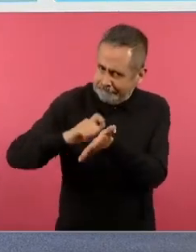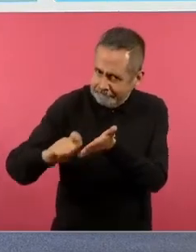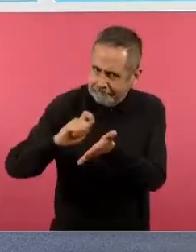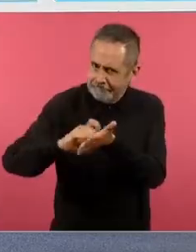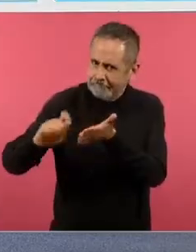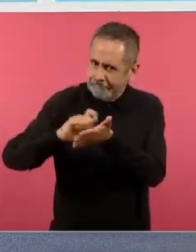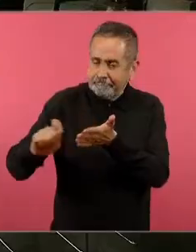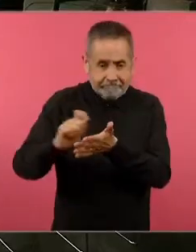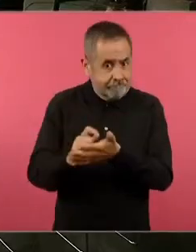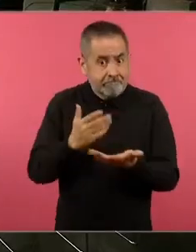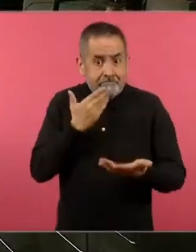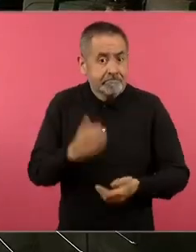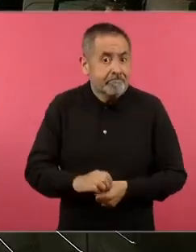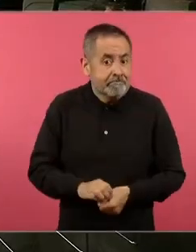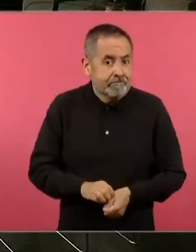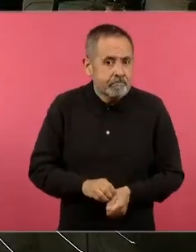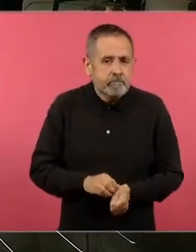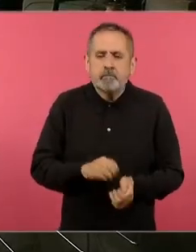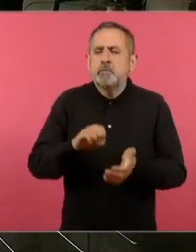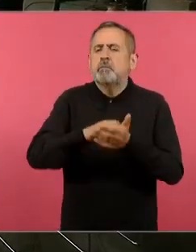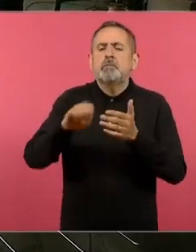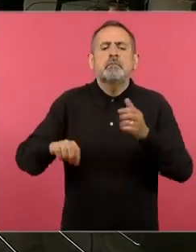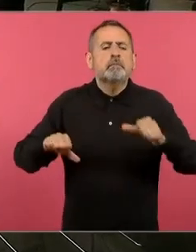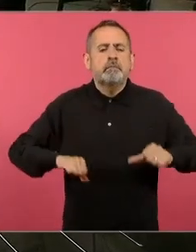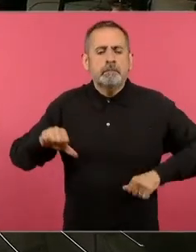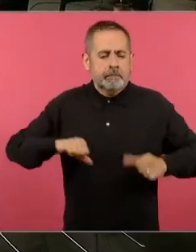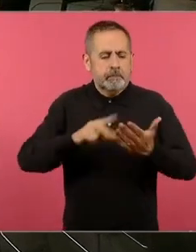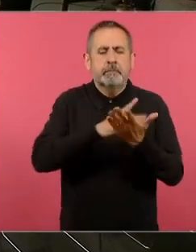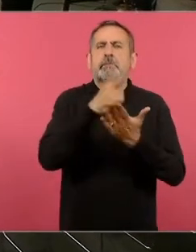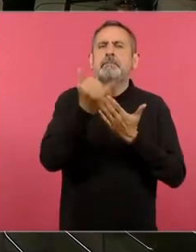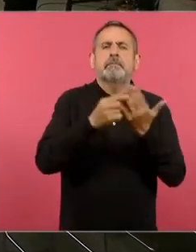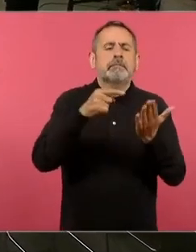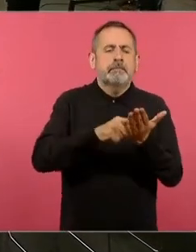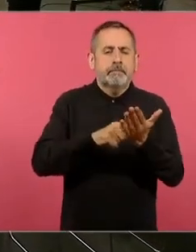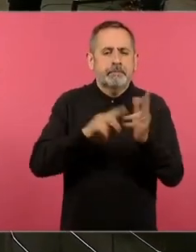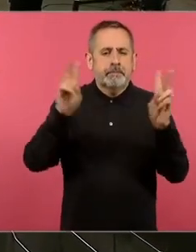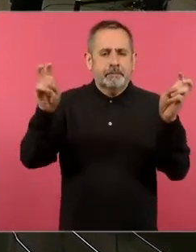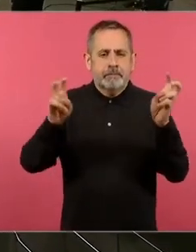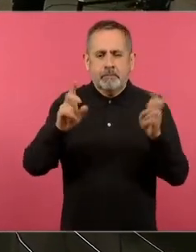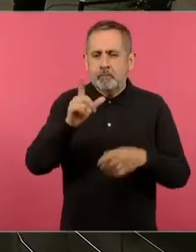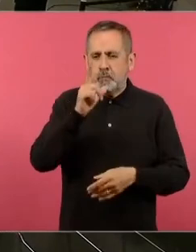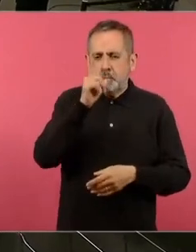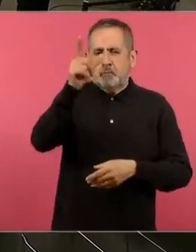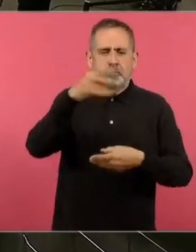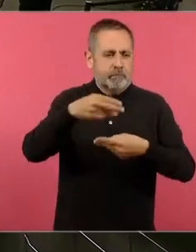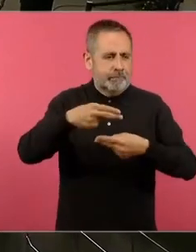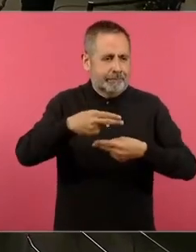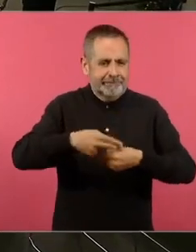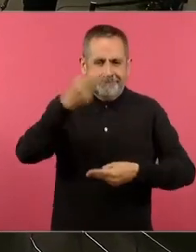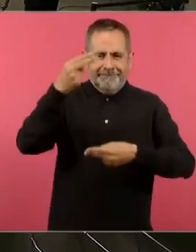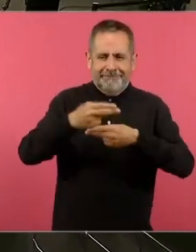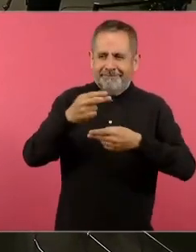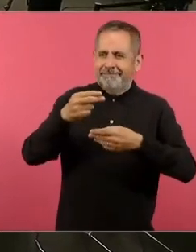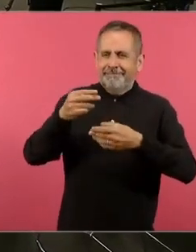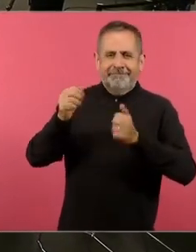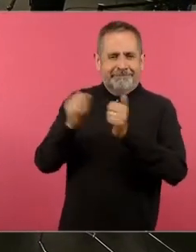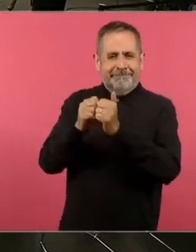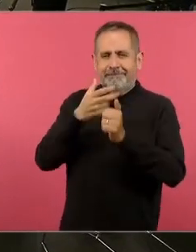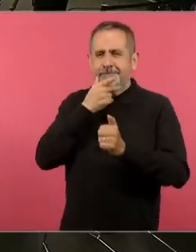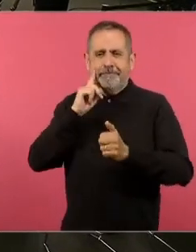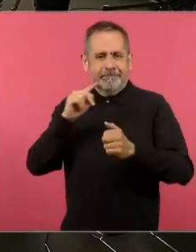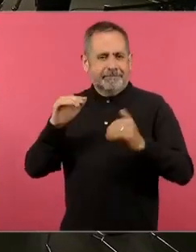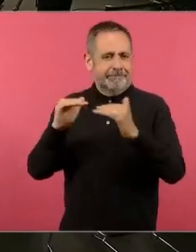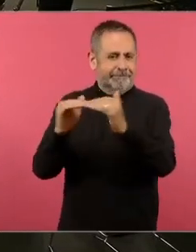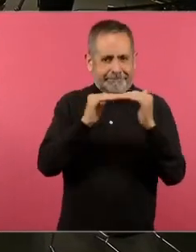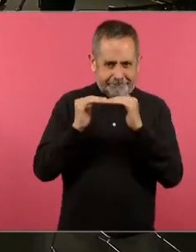Tal es el caso de una actividad que se propone en el proyecto de Luces Cámara Equidad de Género donde las y los